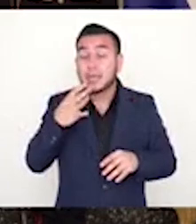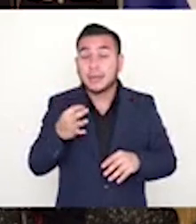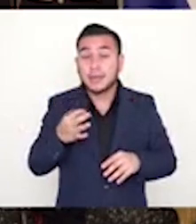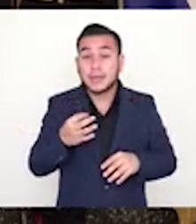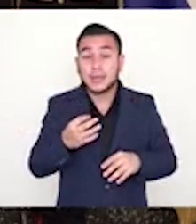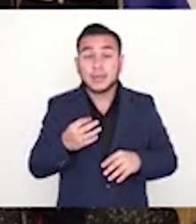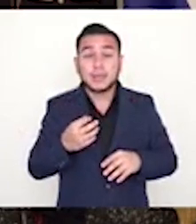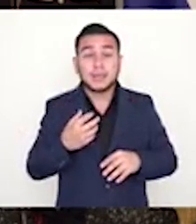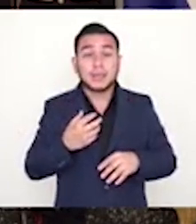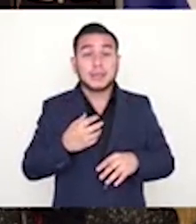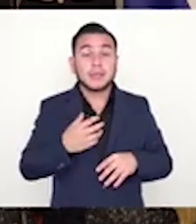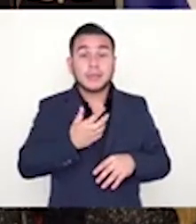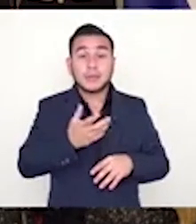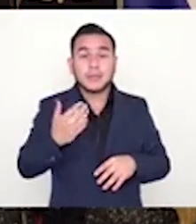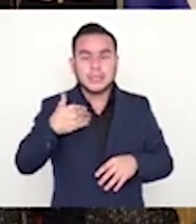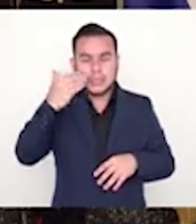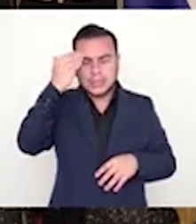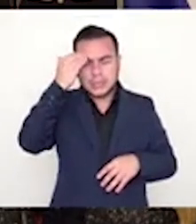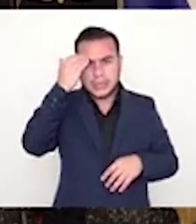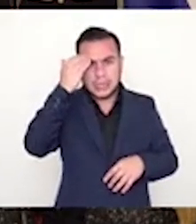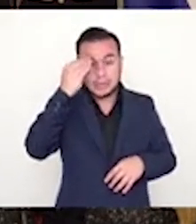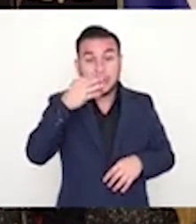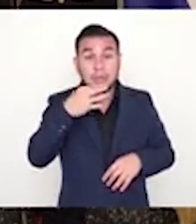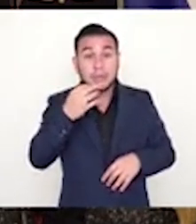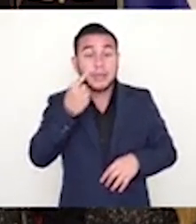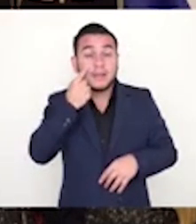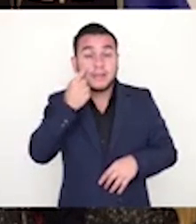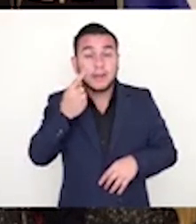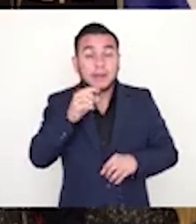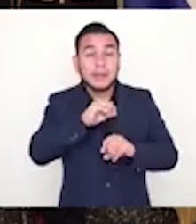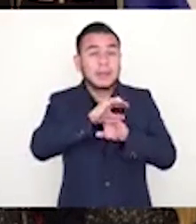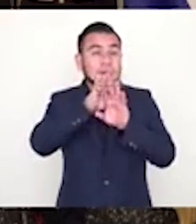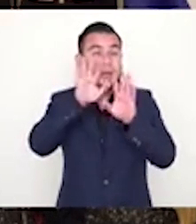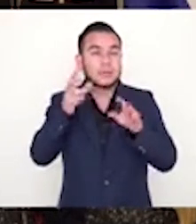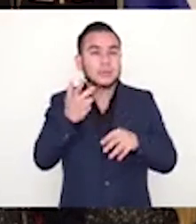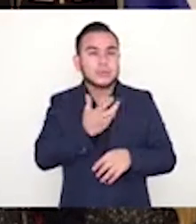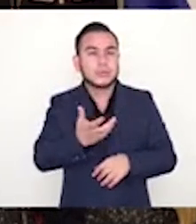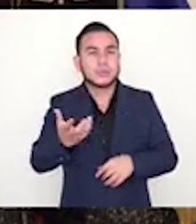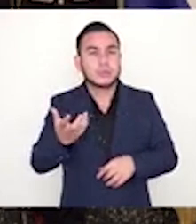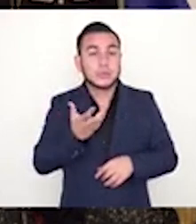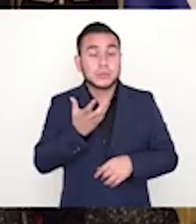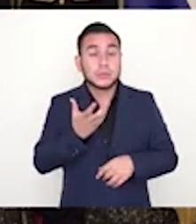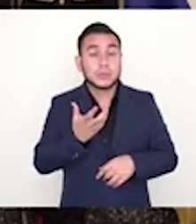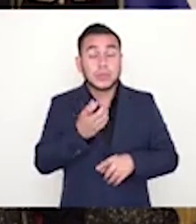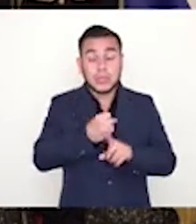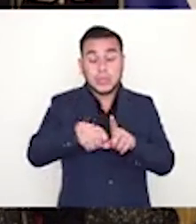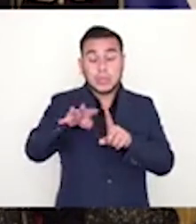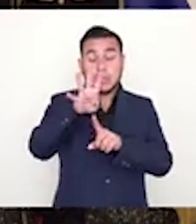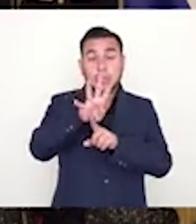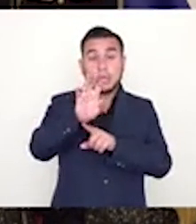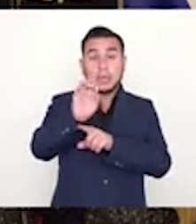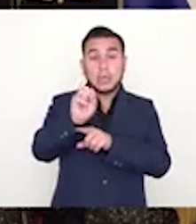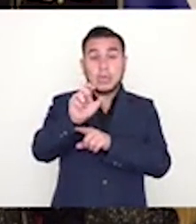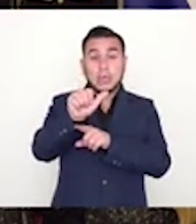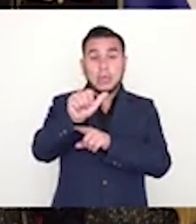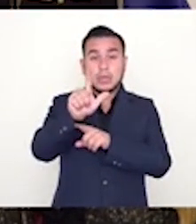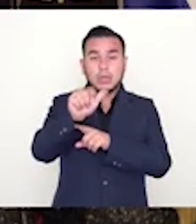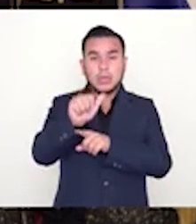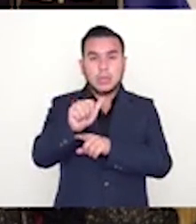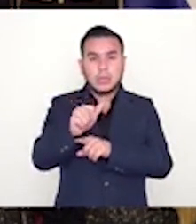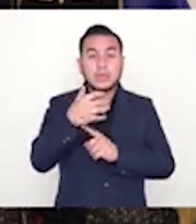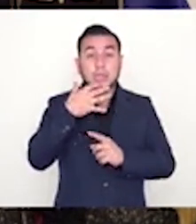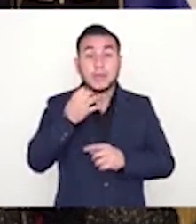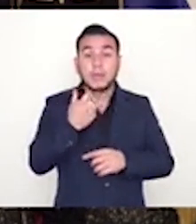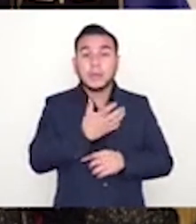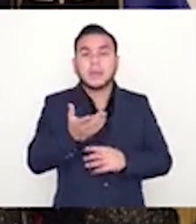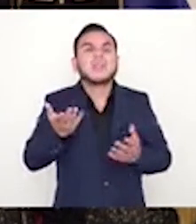sabiduría popular que lo que está a la vista no necesita anteojos. La Sala de Constitucional, de manera express, tiró la